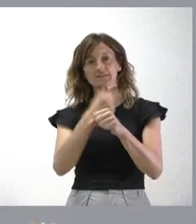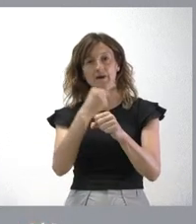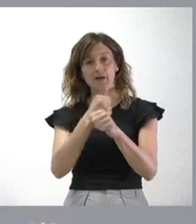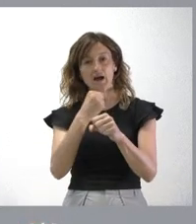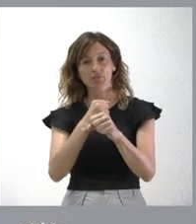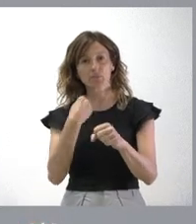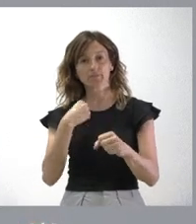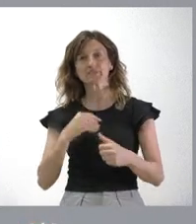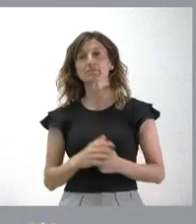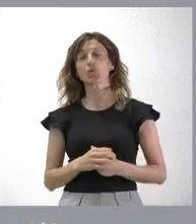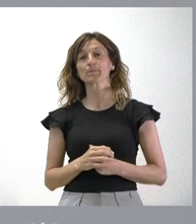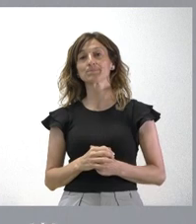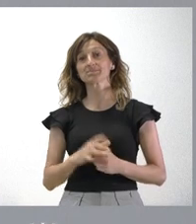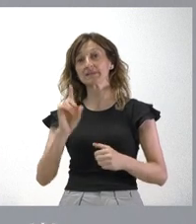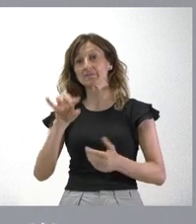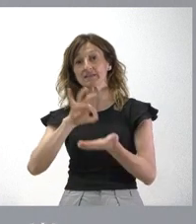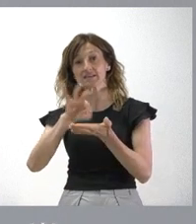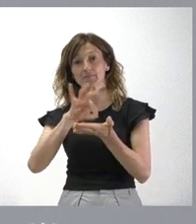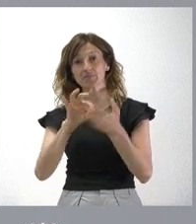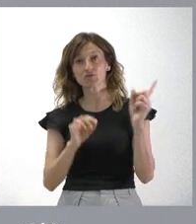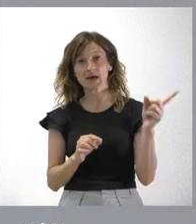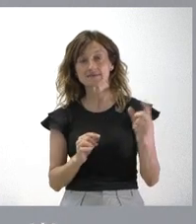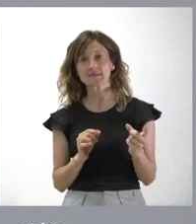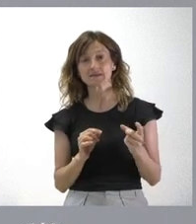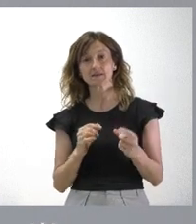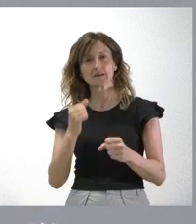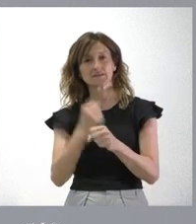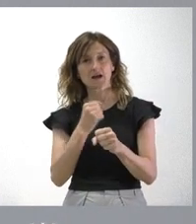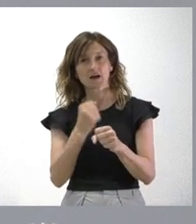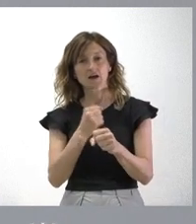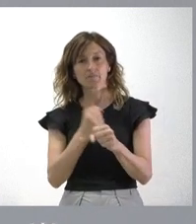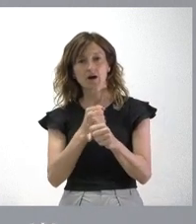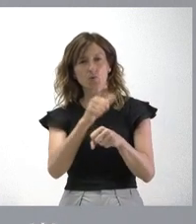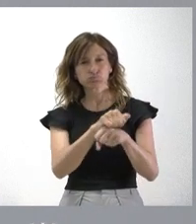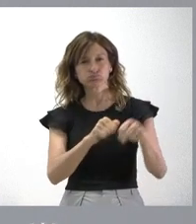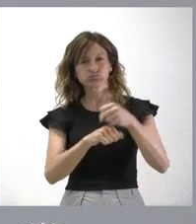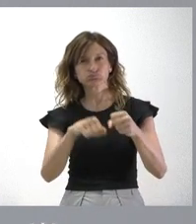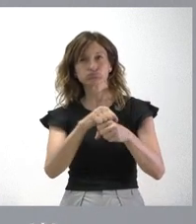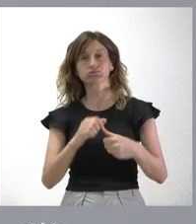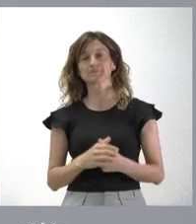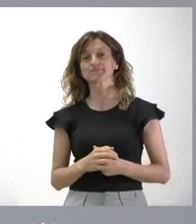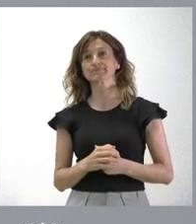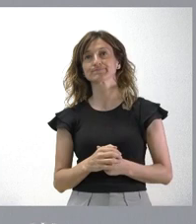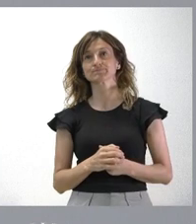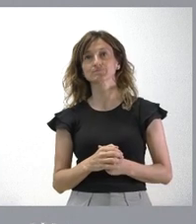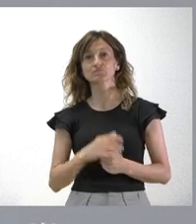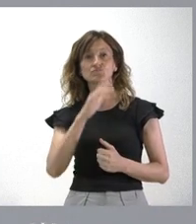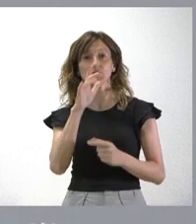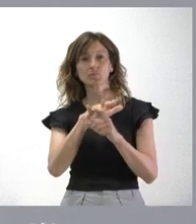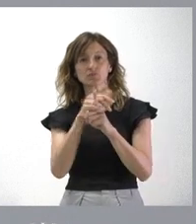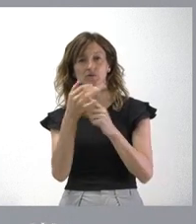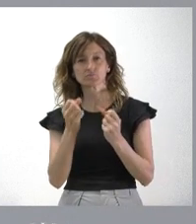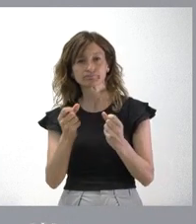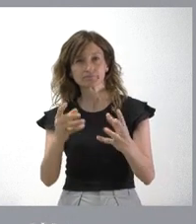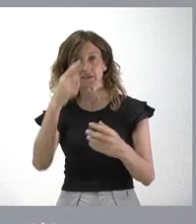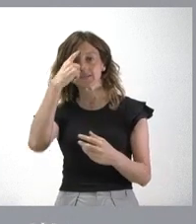sé que, lógicamente, los servicios allí tienen un exceso de trabajo por muchas circunstancias que ustedes